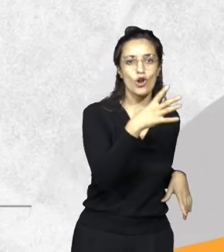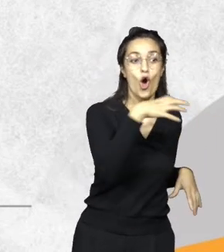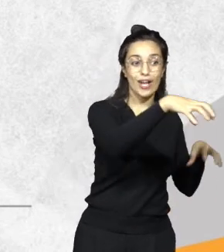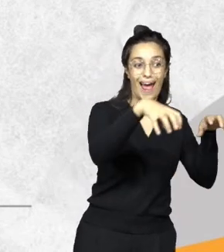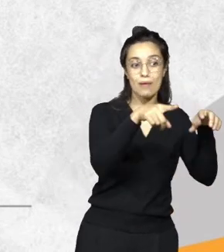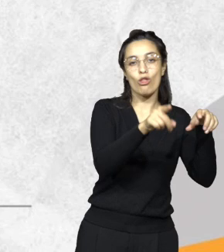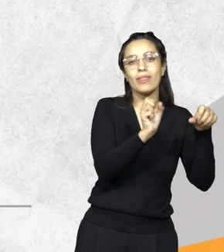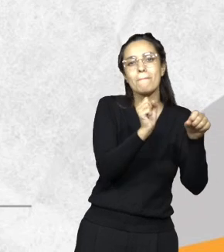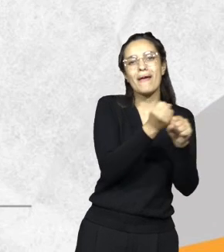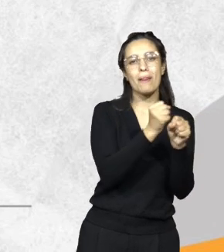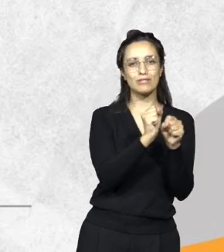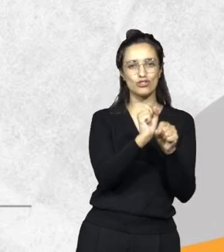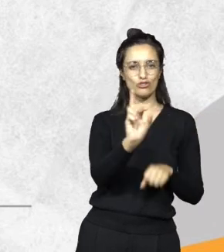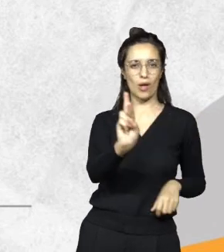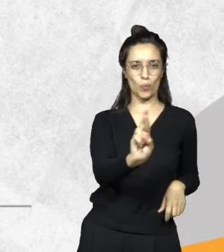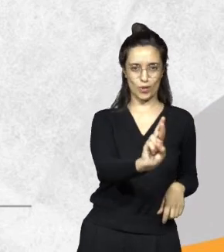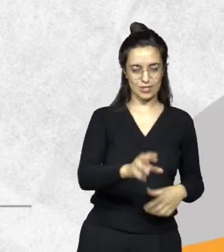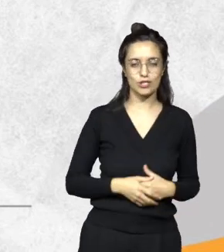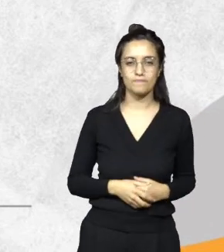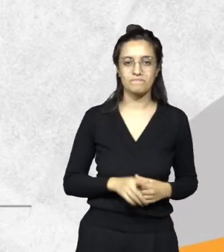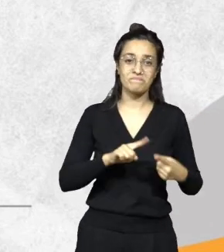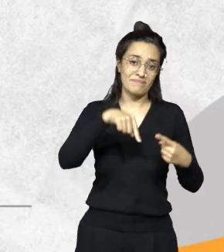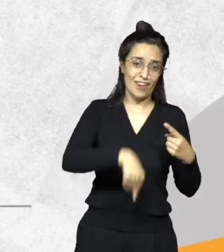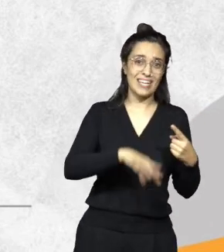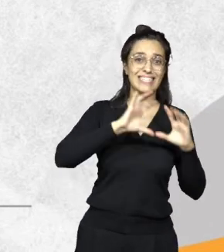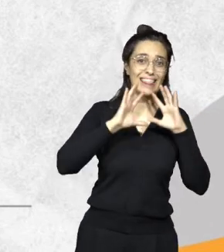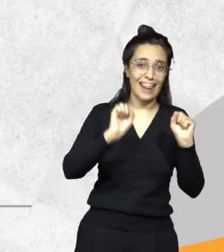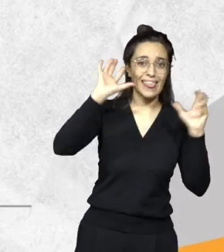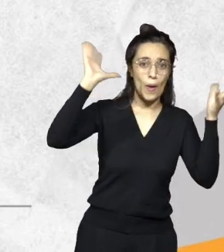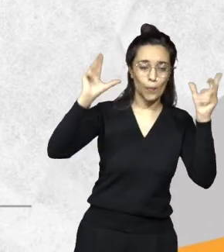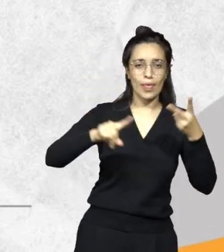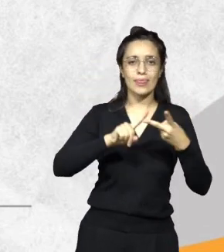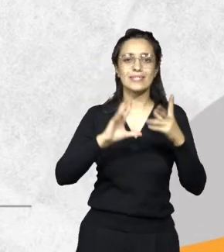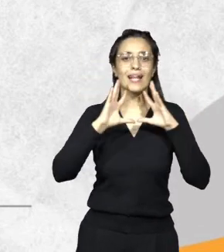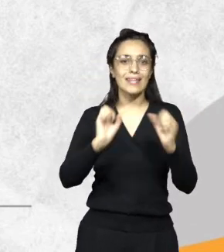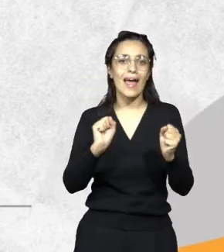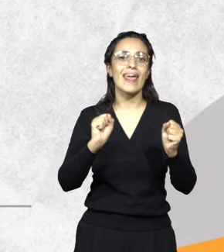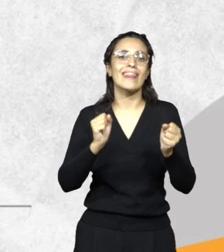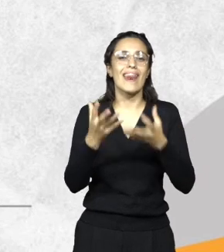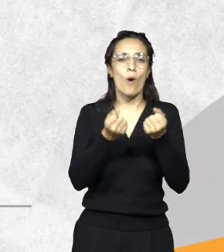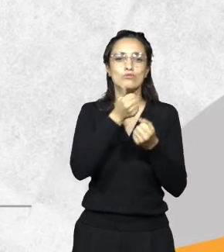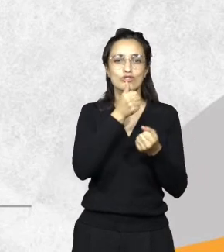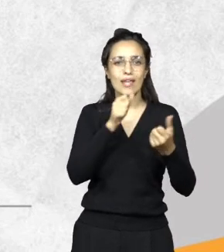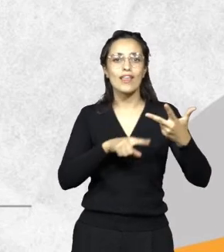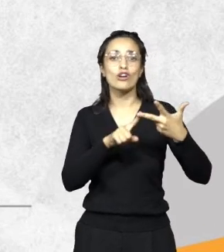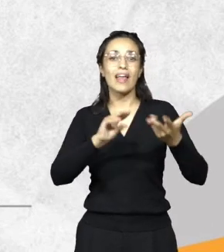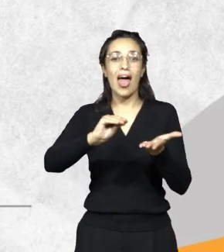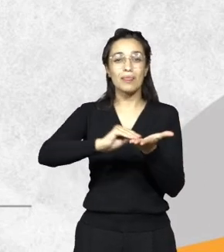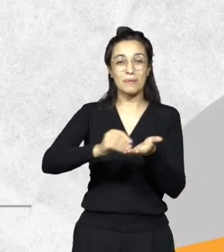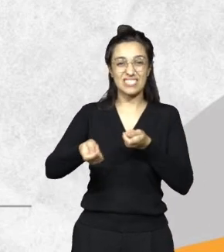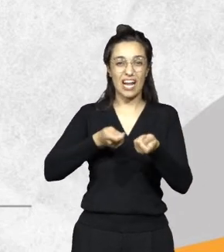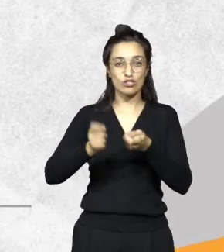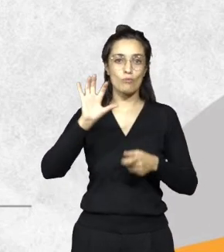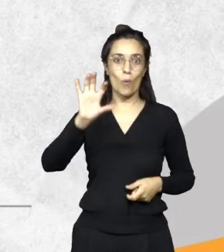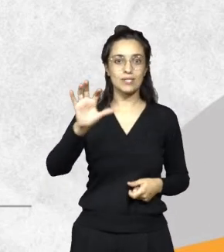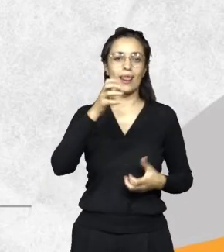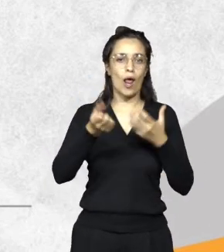autorizaciones. En Córdoba son la Secretaría de Ambiente, la Secretaría de Recursos Hídricos, la Administración Provincial de Recursos Hídricos y la